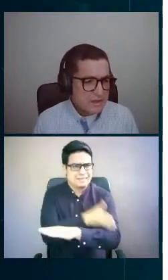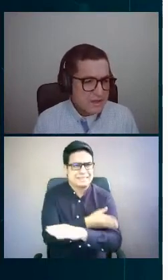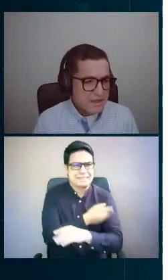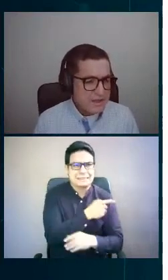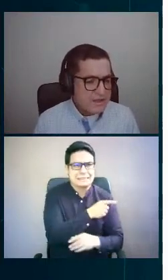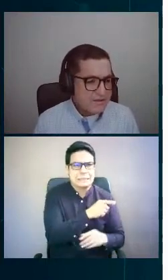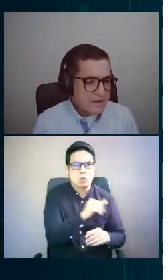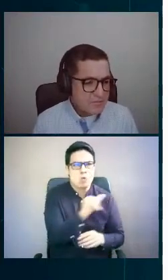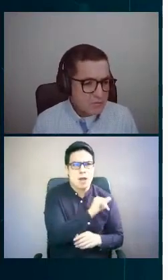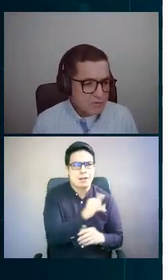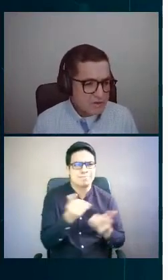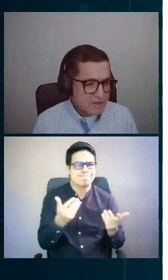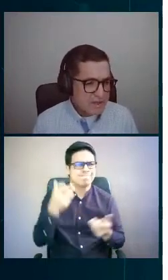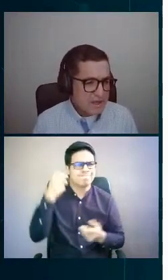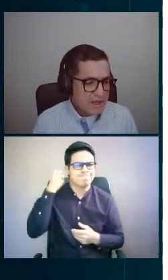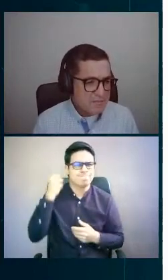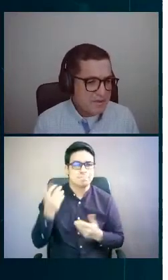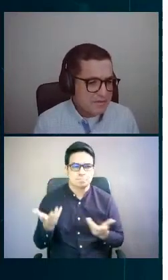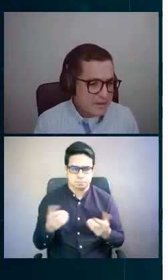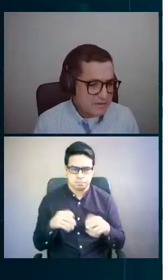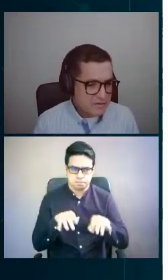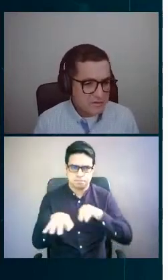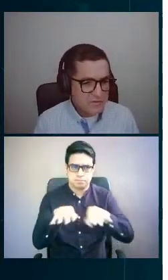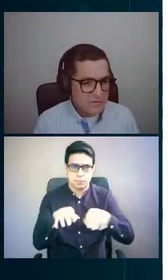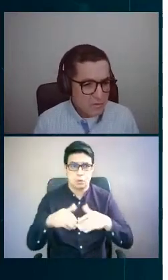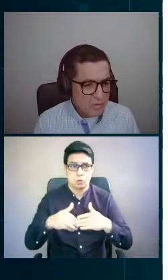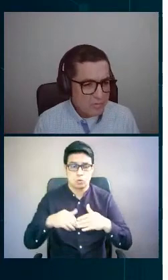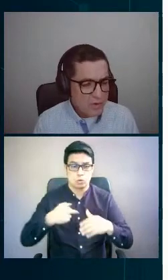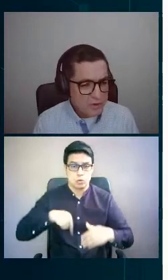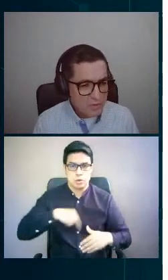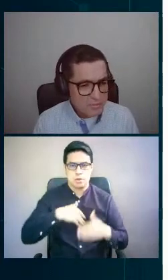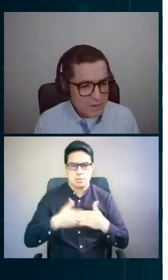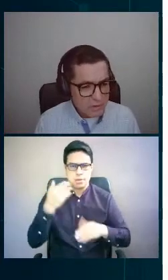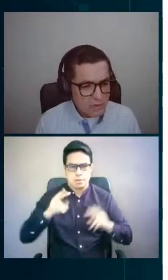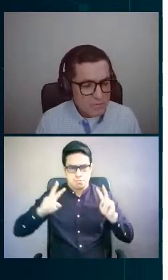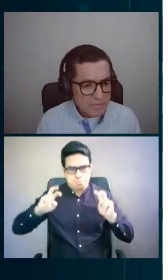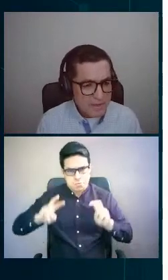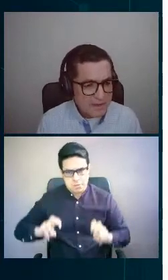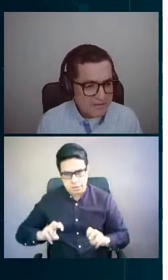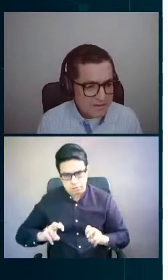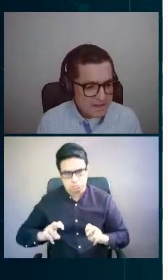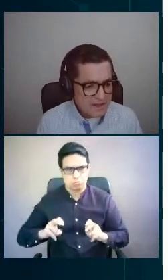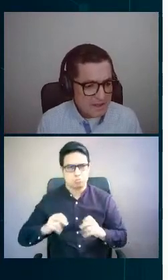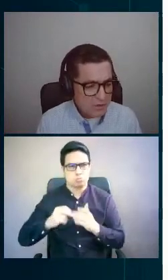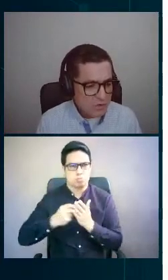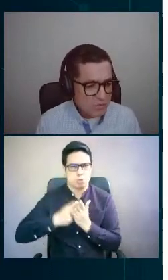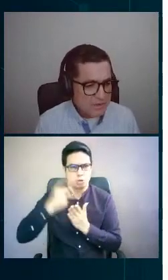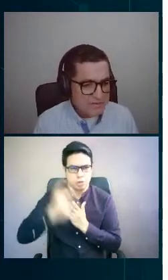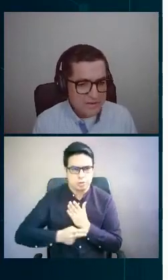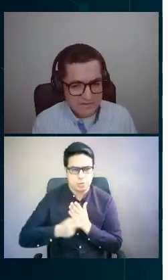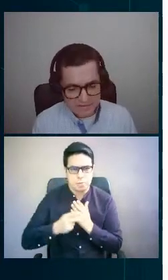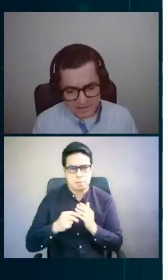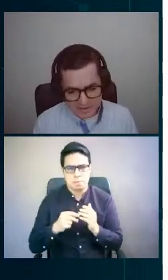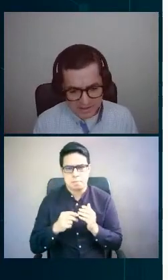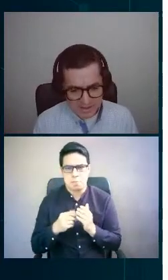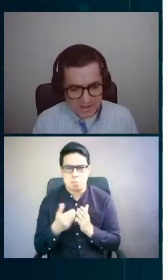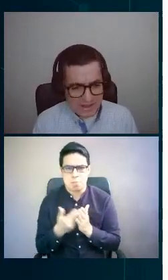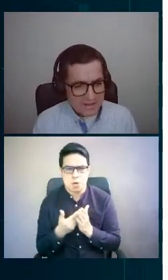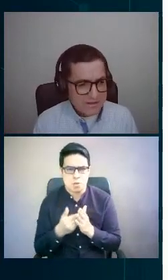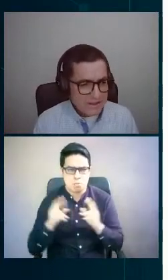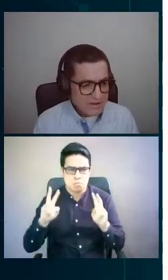iniciamos la investigación con un proyecto piloto en PLC en el año 2006.